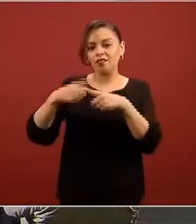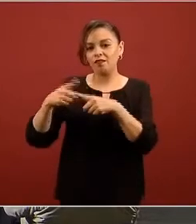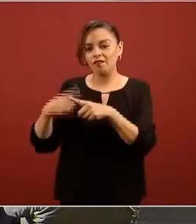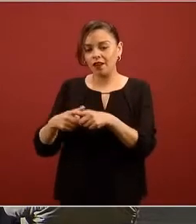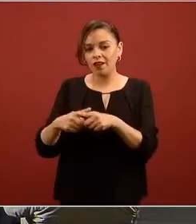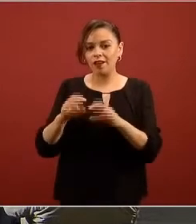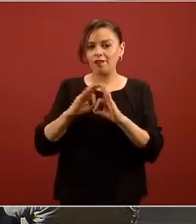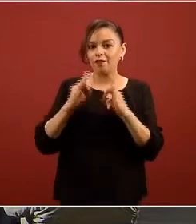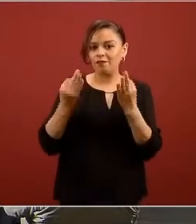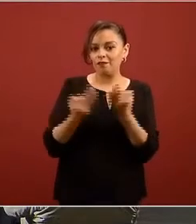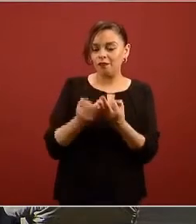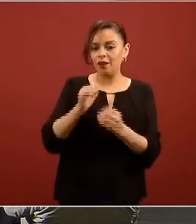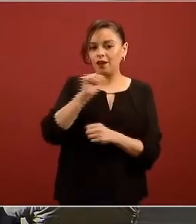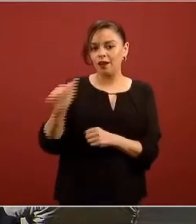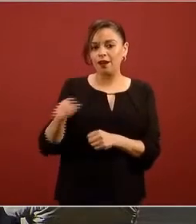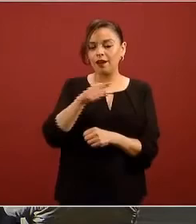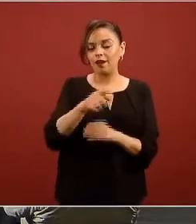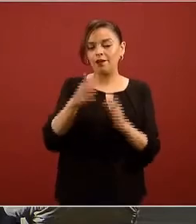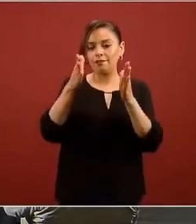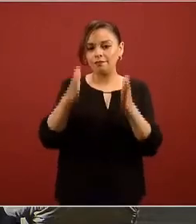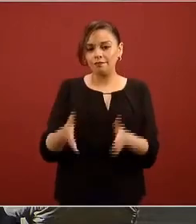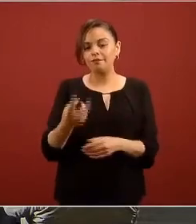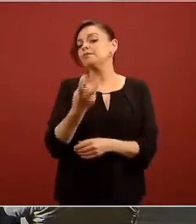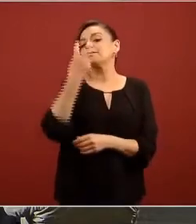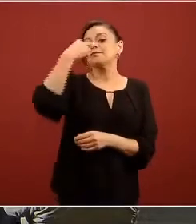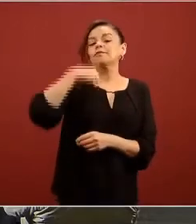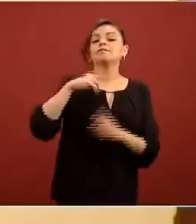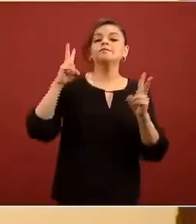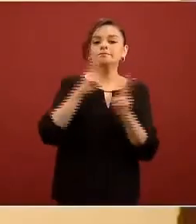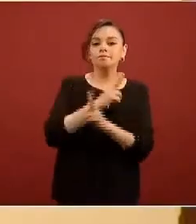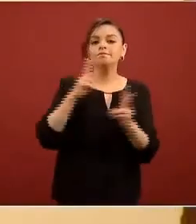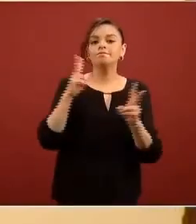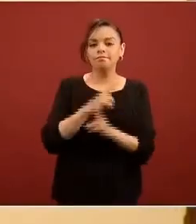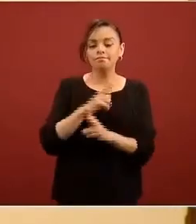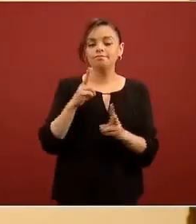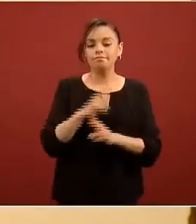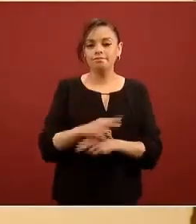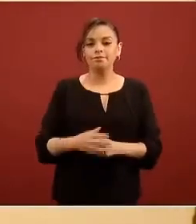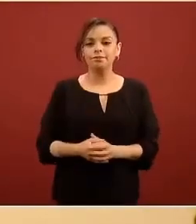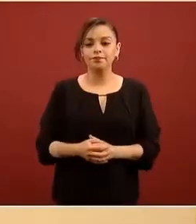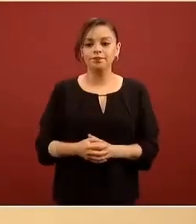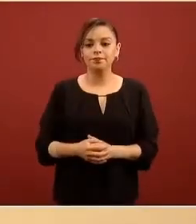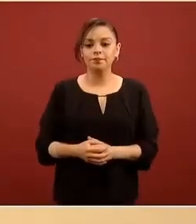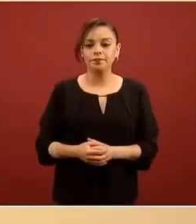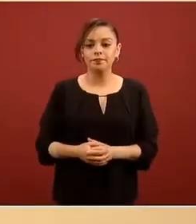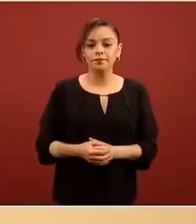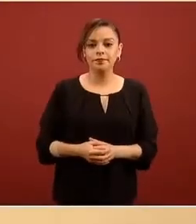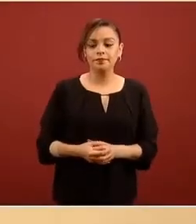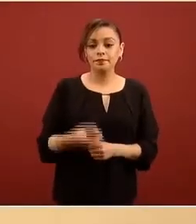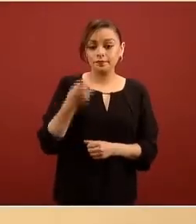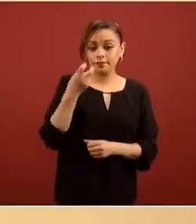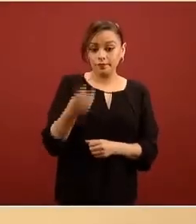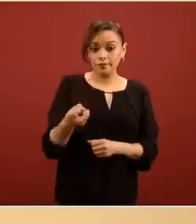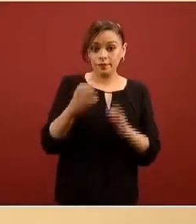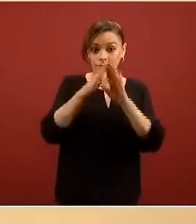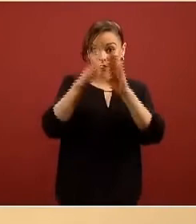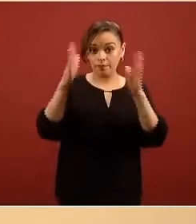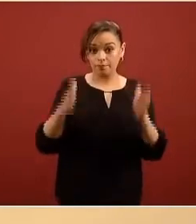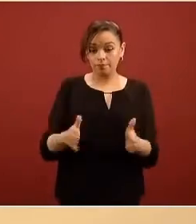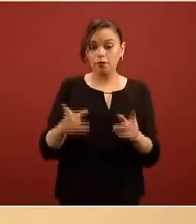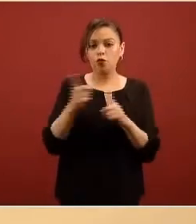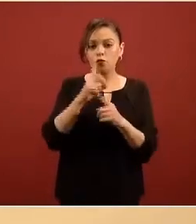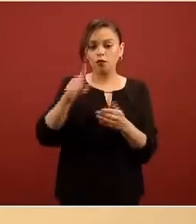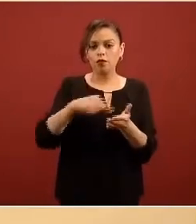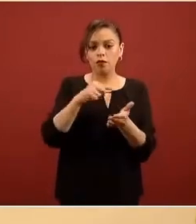estableceremos una coordinación para no solamente dejar estos equipos instalados en los sitios en donde la